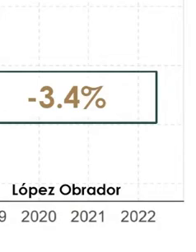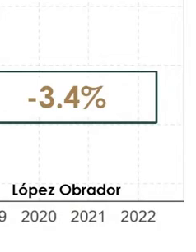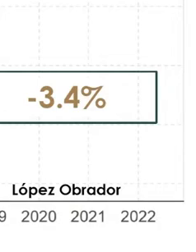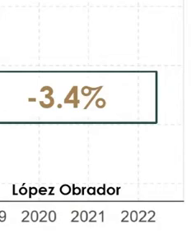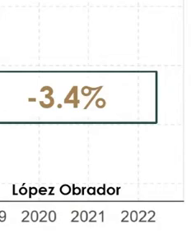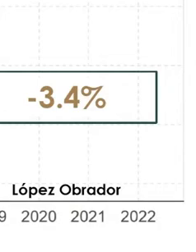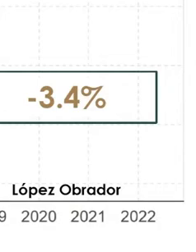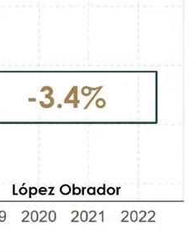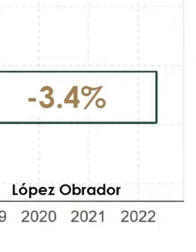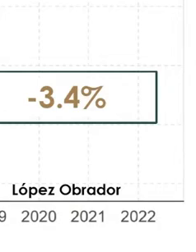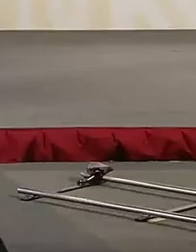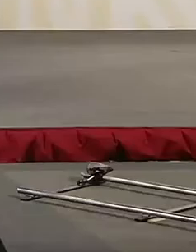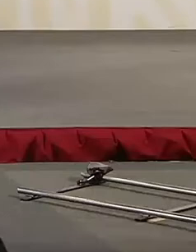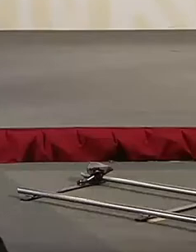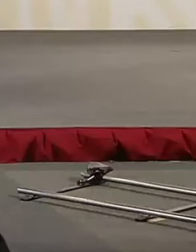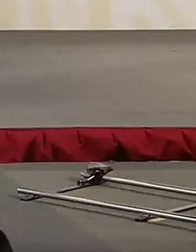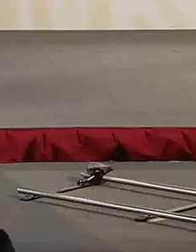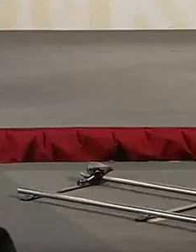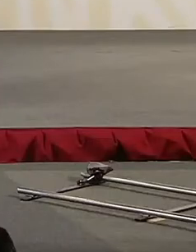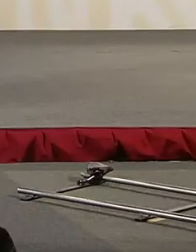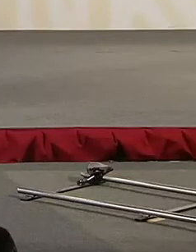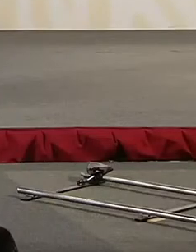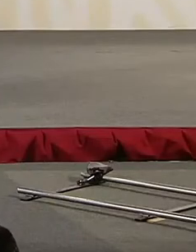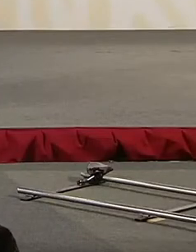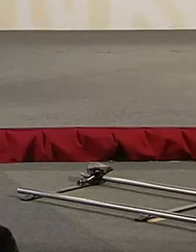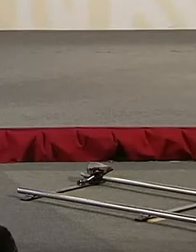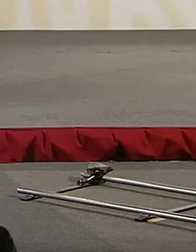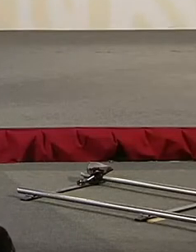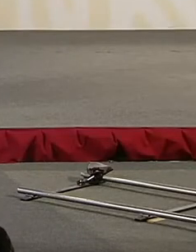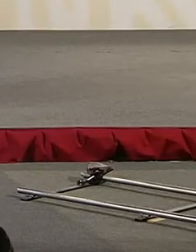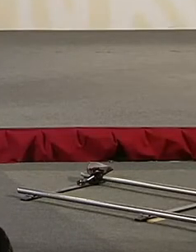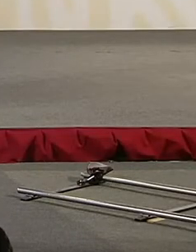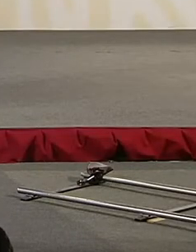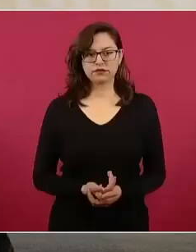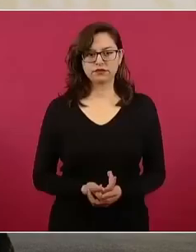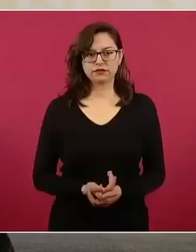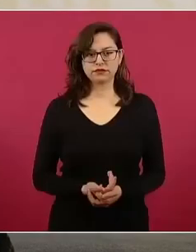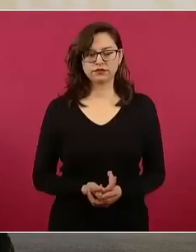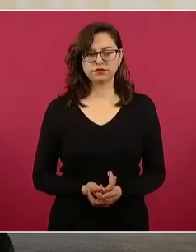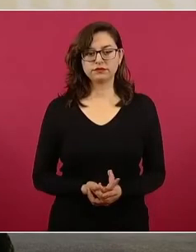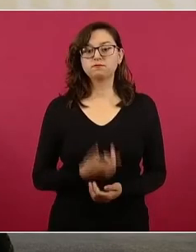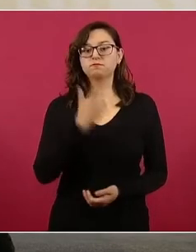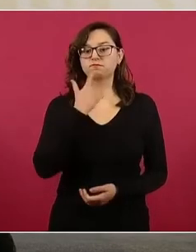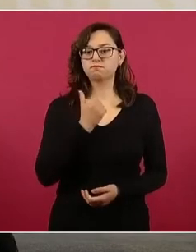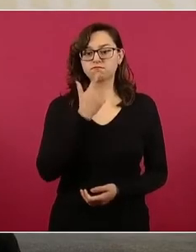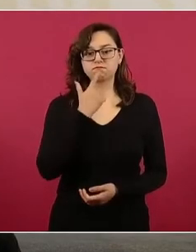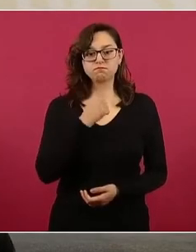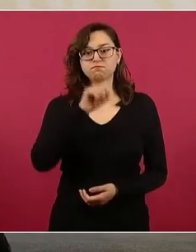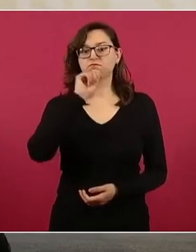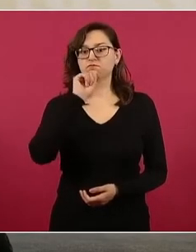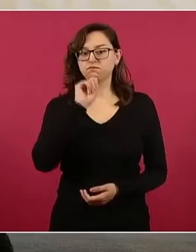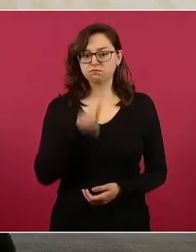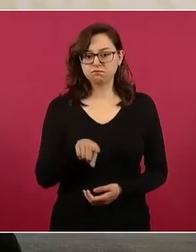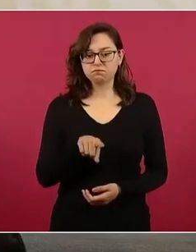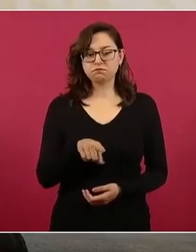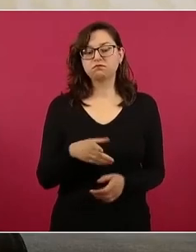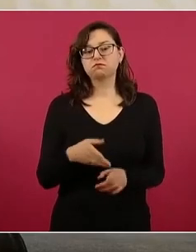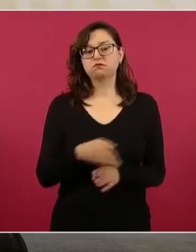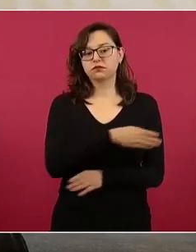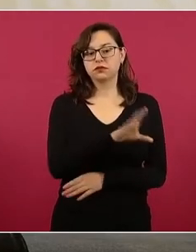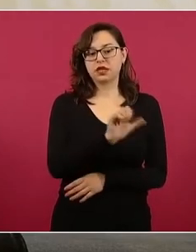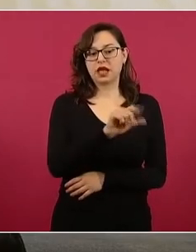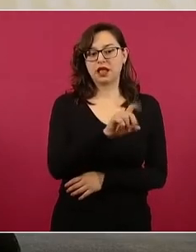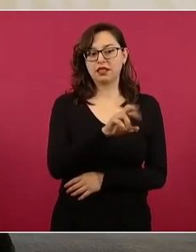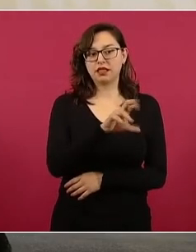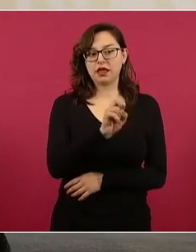¿Adelante? En la premio lo mismo, 5.7 con Calderón, 46